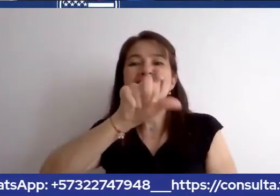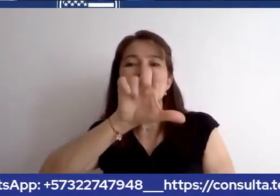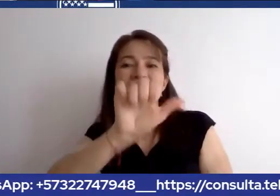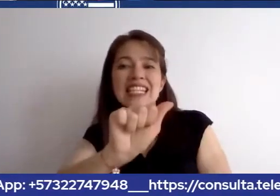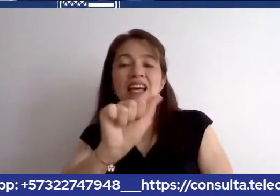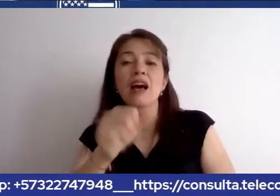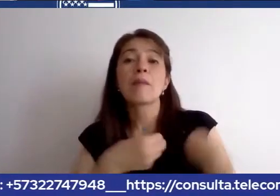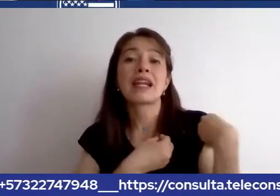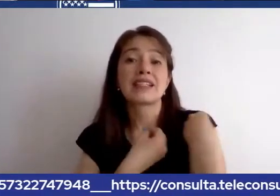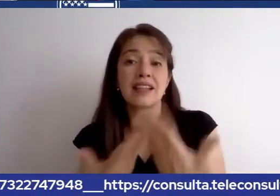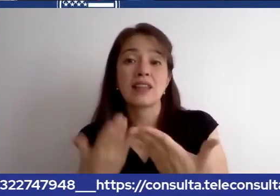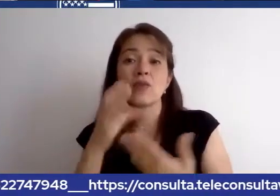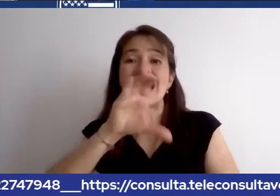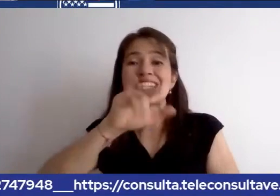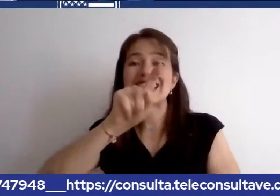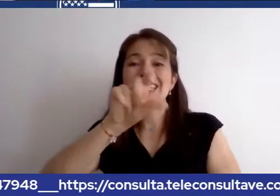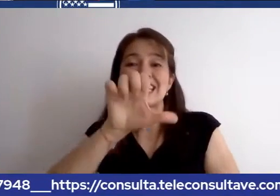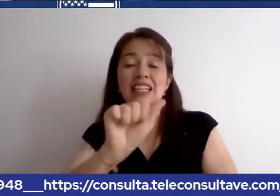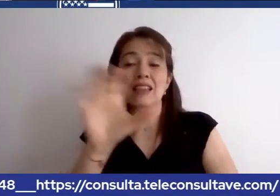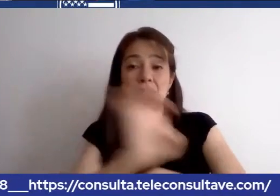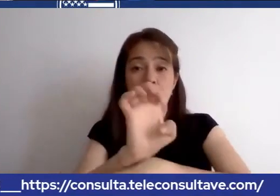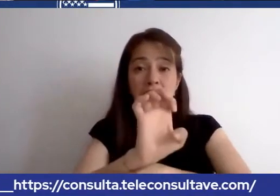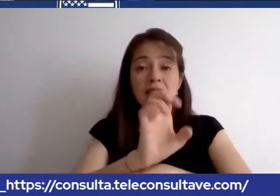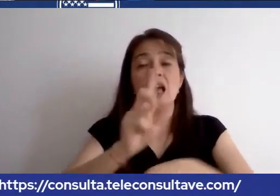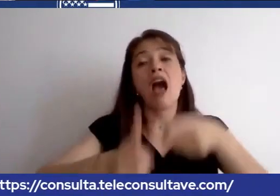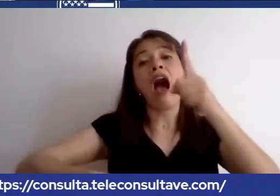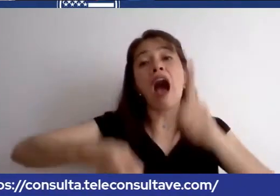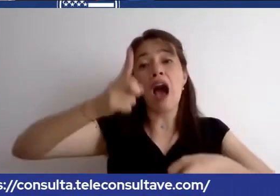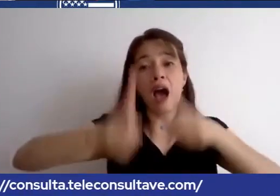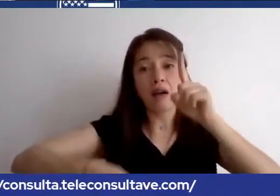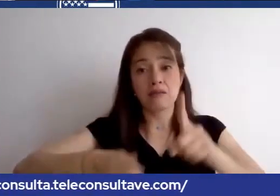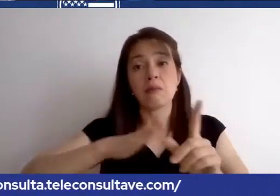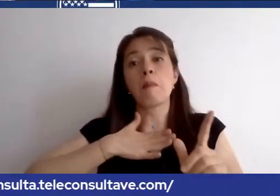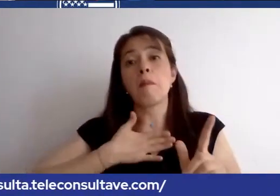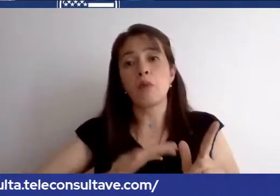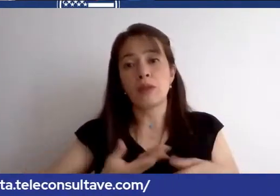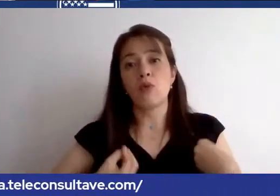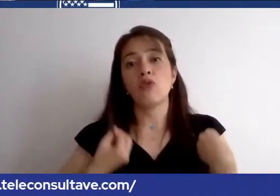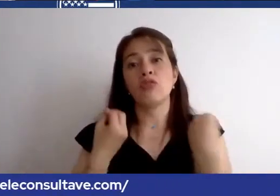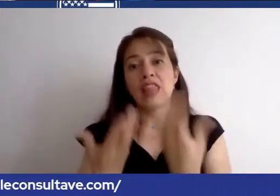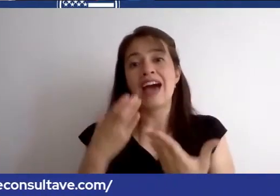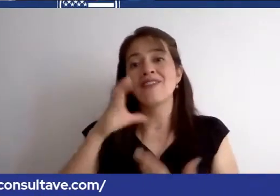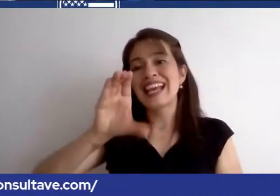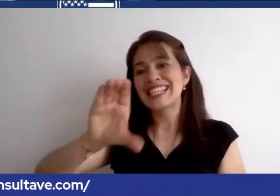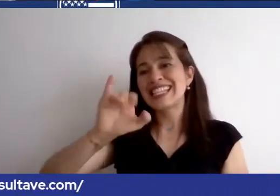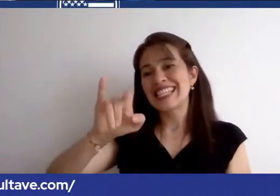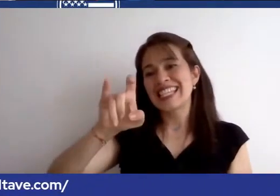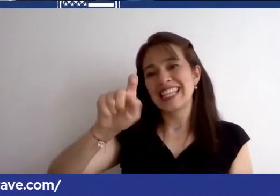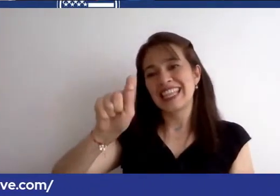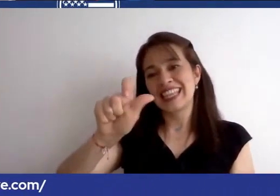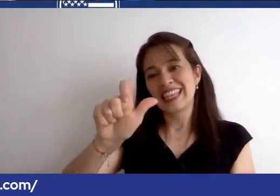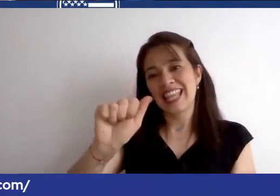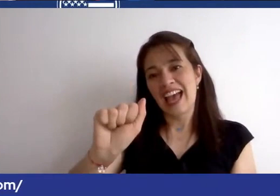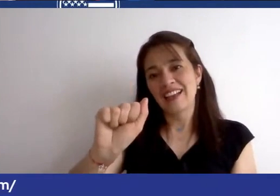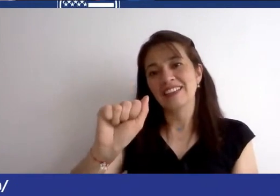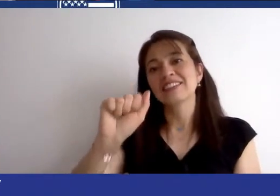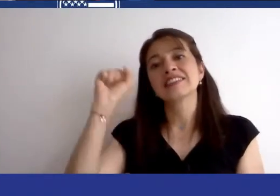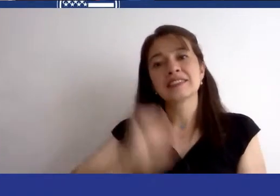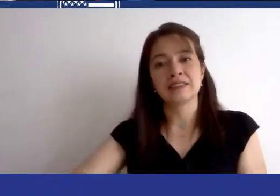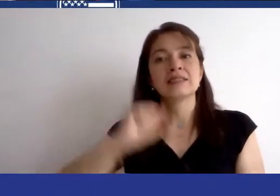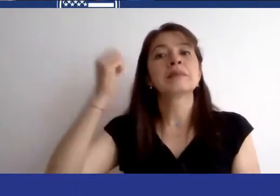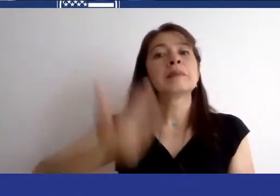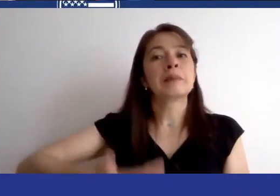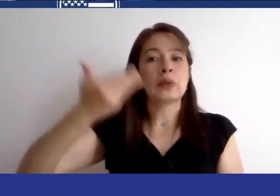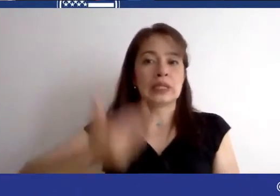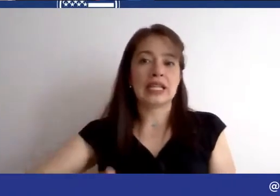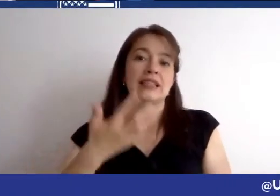algunos casos podemos hacer una cita si es importante, si